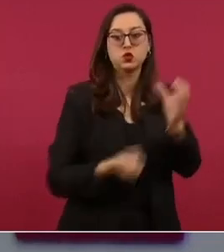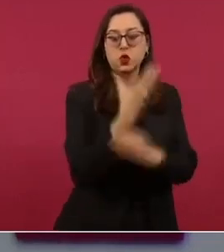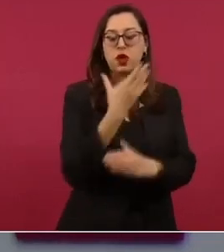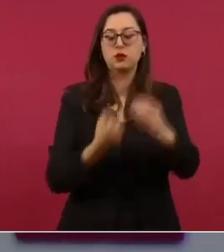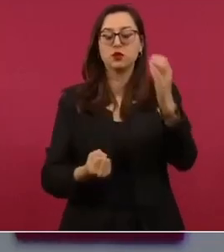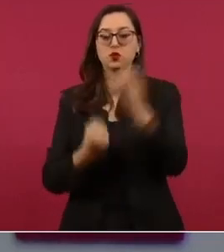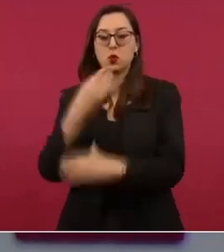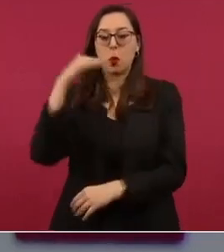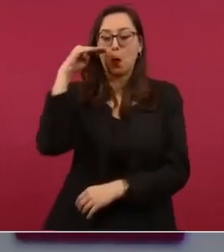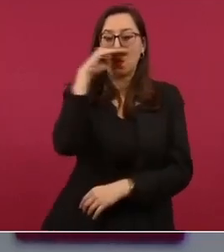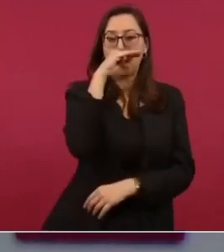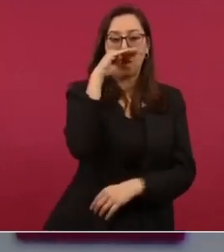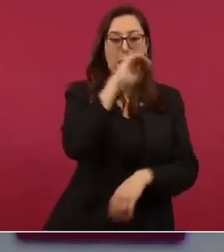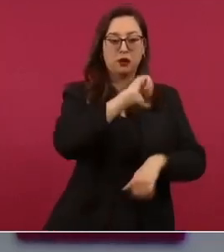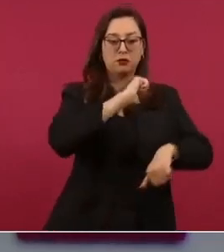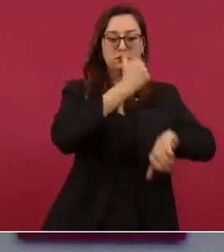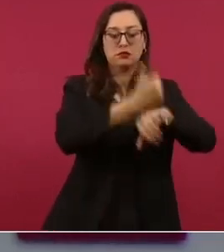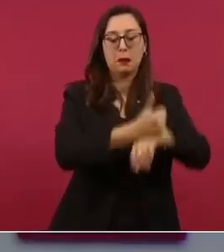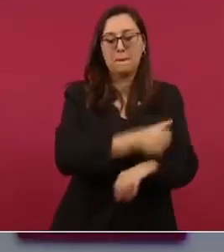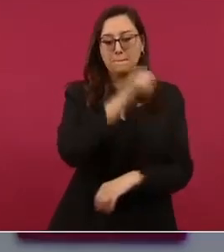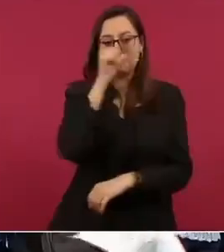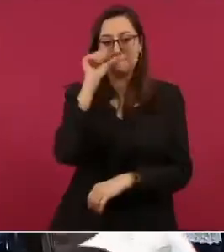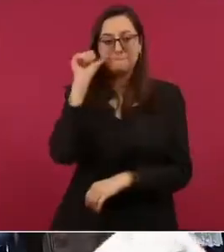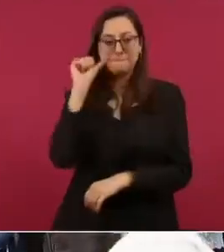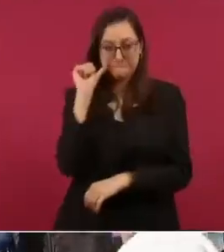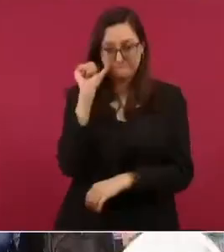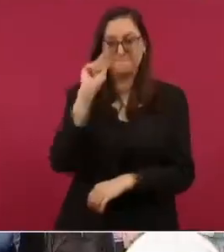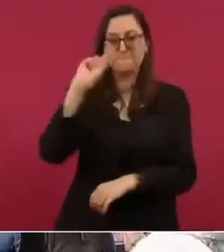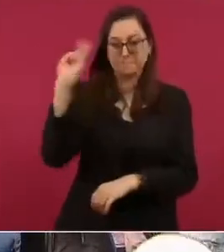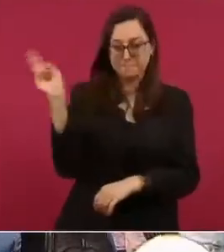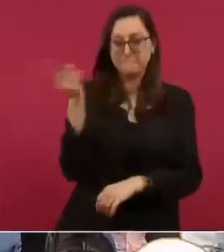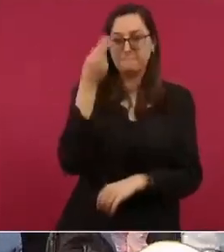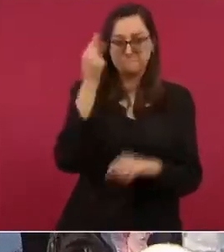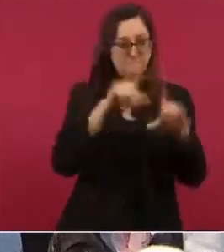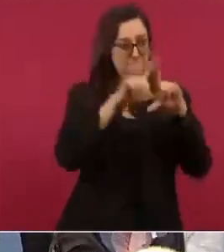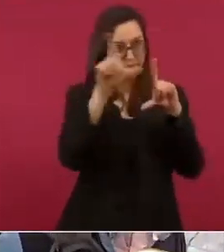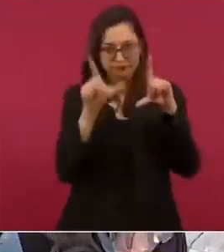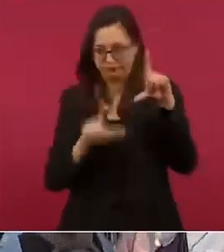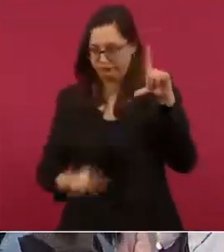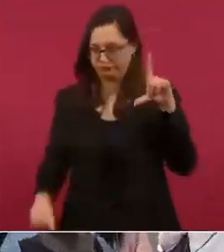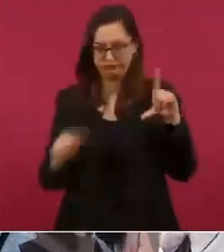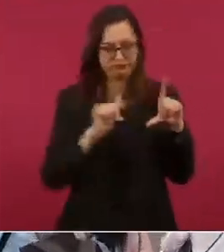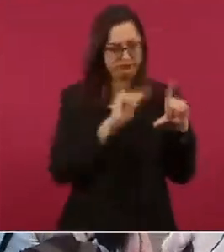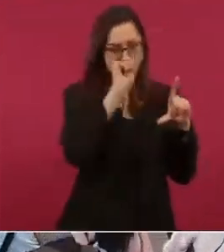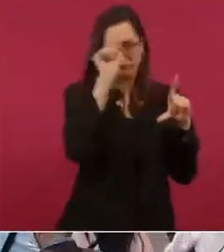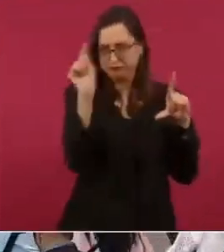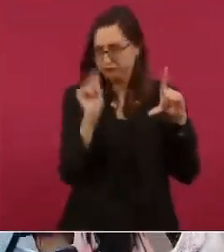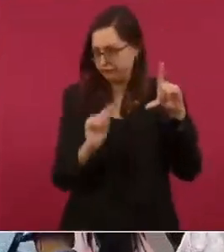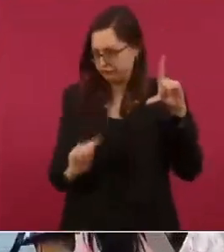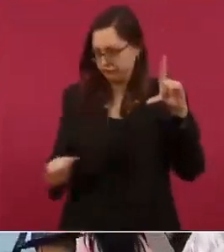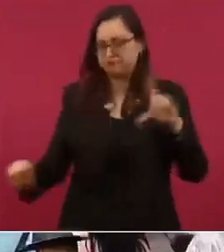del sistema Benito Juárez donde elaboran